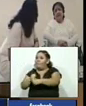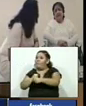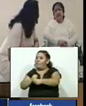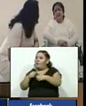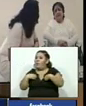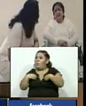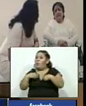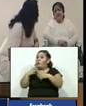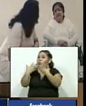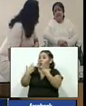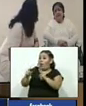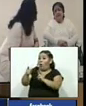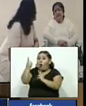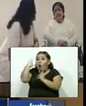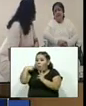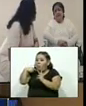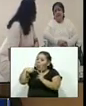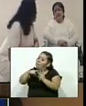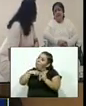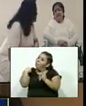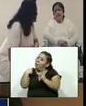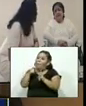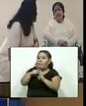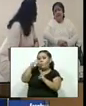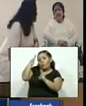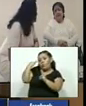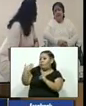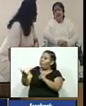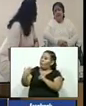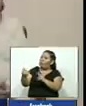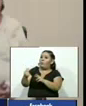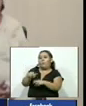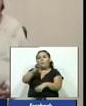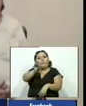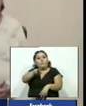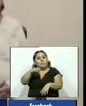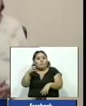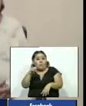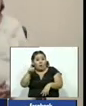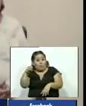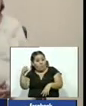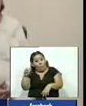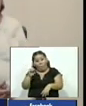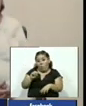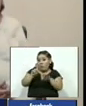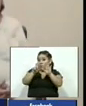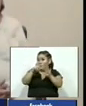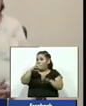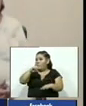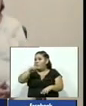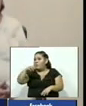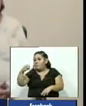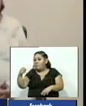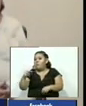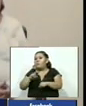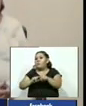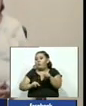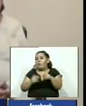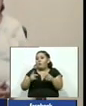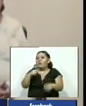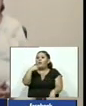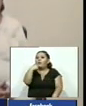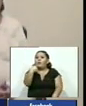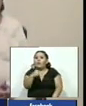mataban a sus esposos para cobrar el seguro de entre 30 y 60 mil dólares como principal